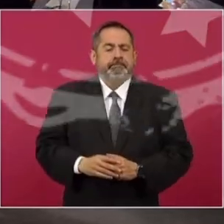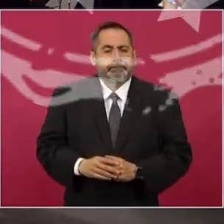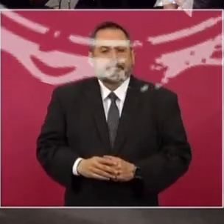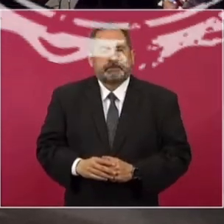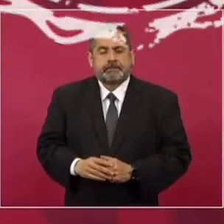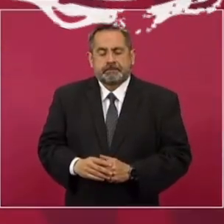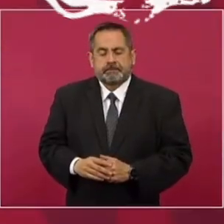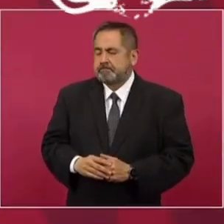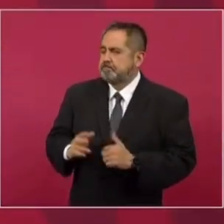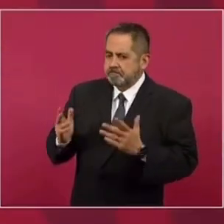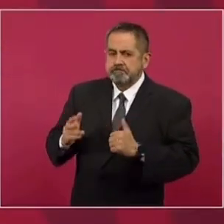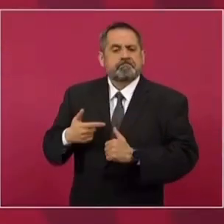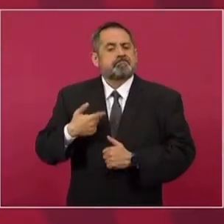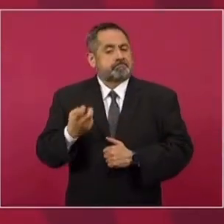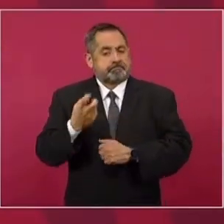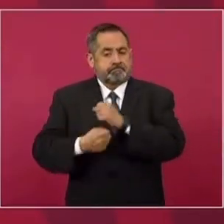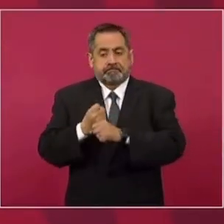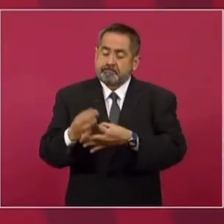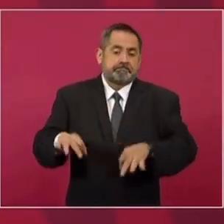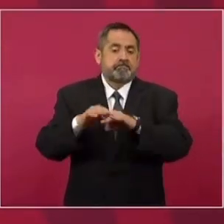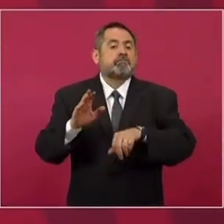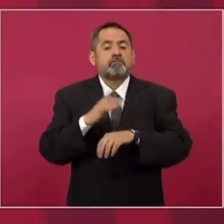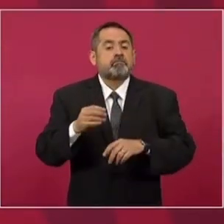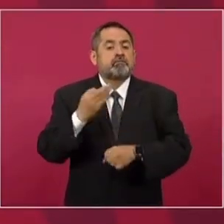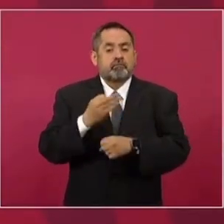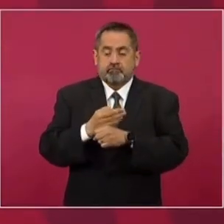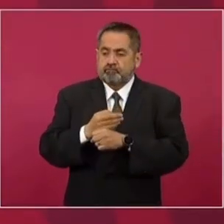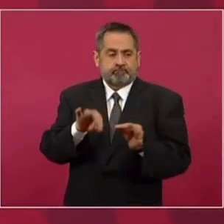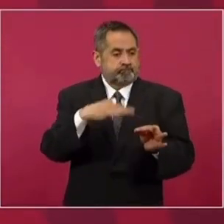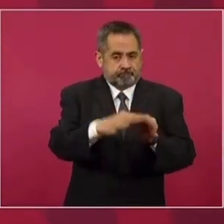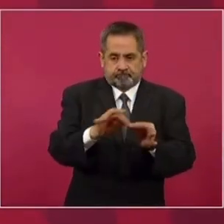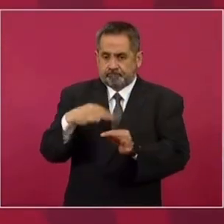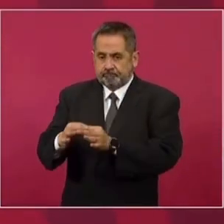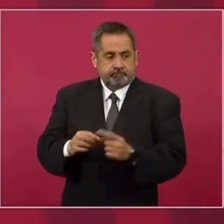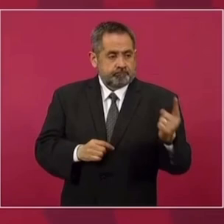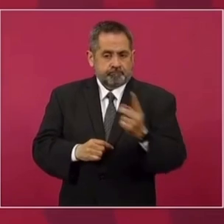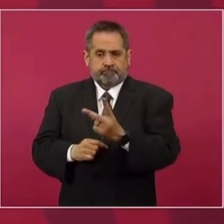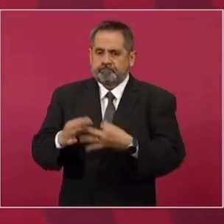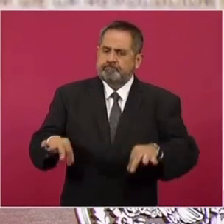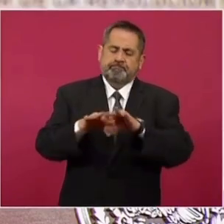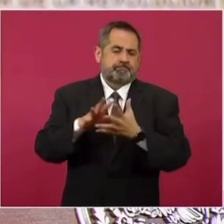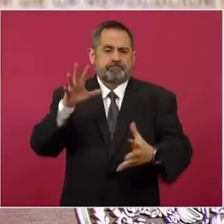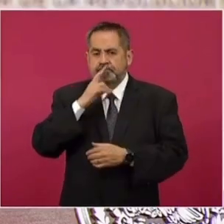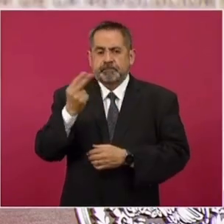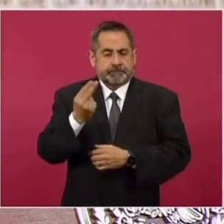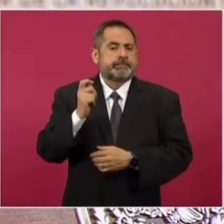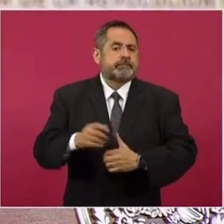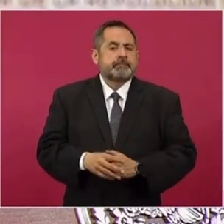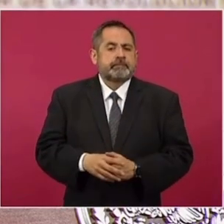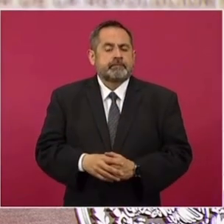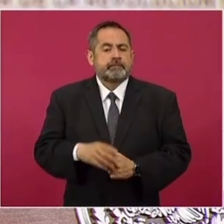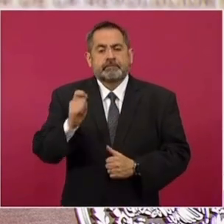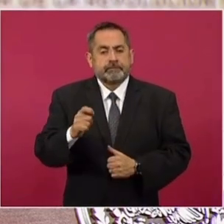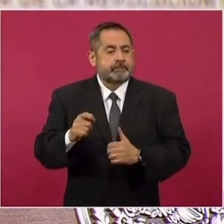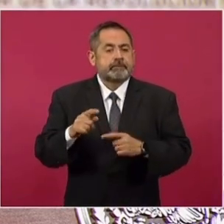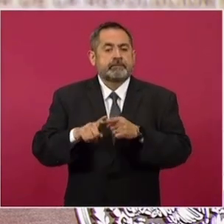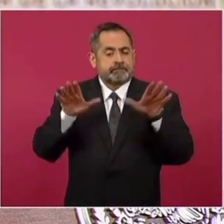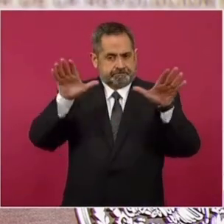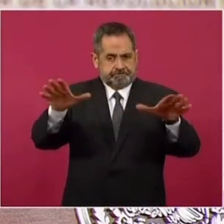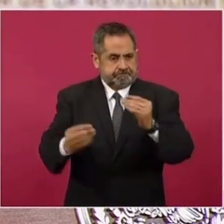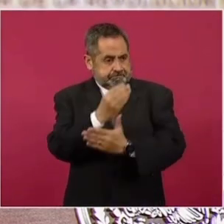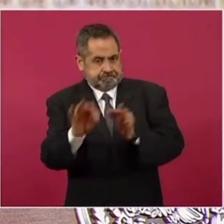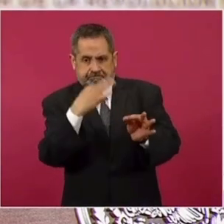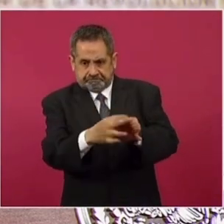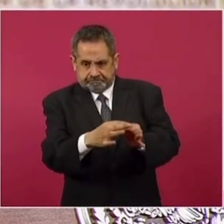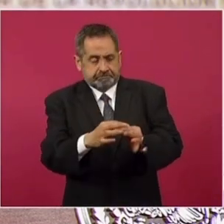Este año va a ser muy importante porque vamos a entregar dos grandes obras, dos obras muy necesarias. Se va a terminar el aeropuerto